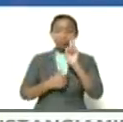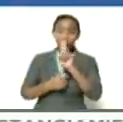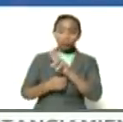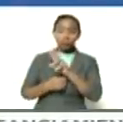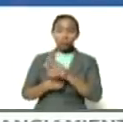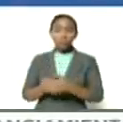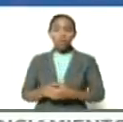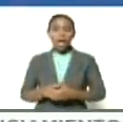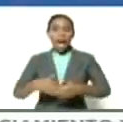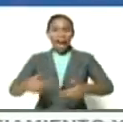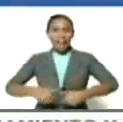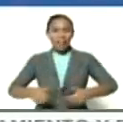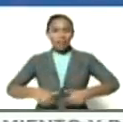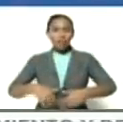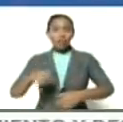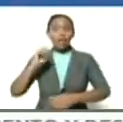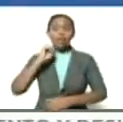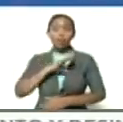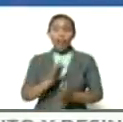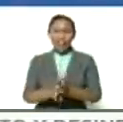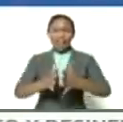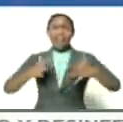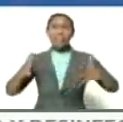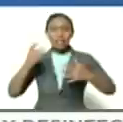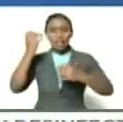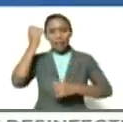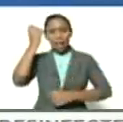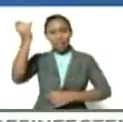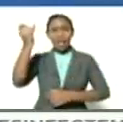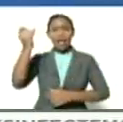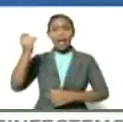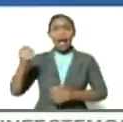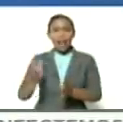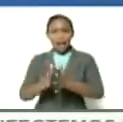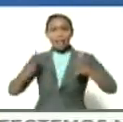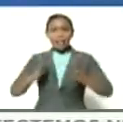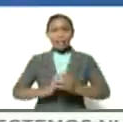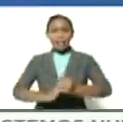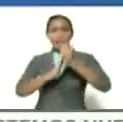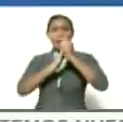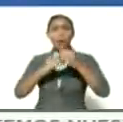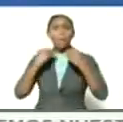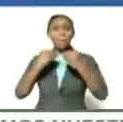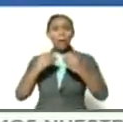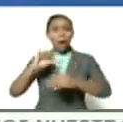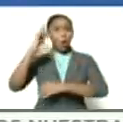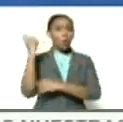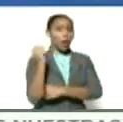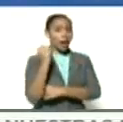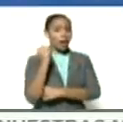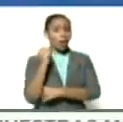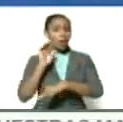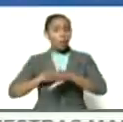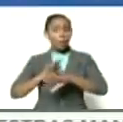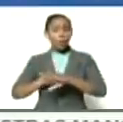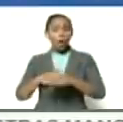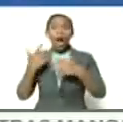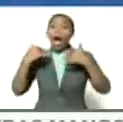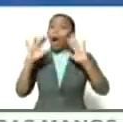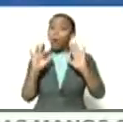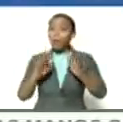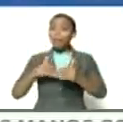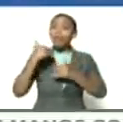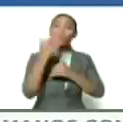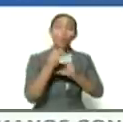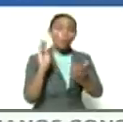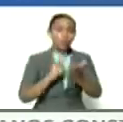al esfuerzo histórico a la grandeza de las ideas a la grandeza del liderazgo para haber logrado lo que logró aunque después del